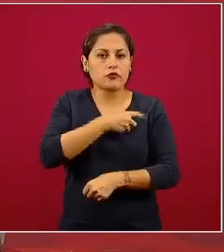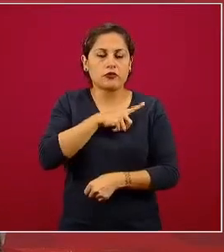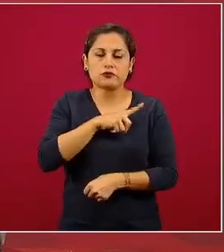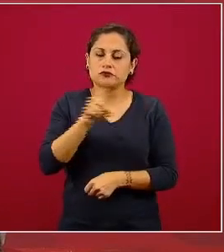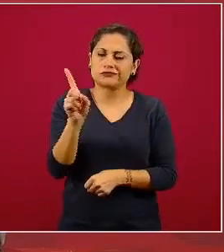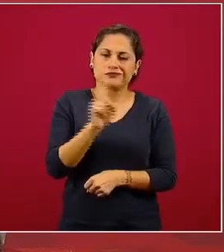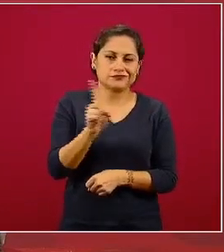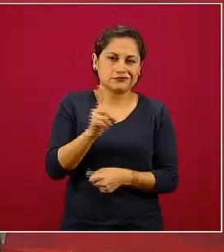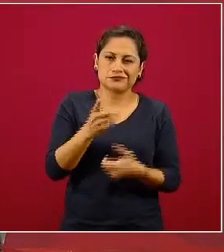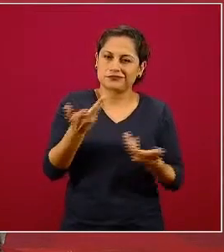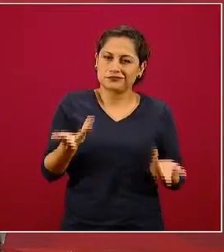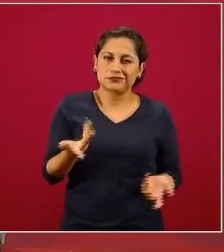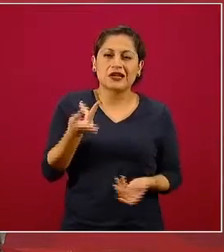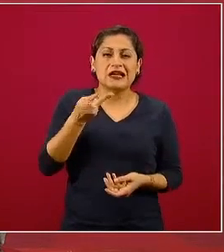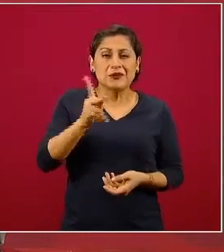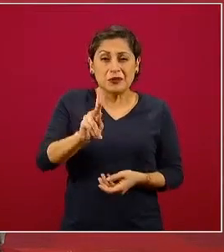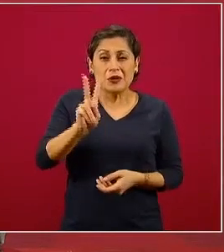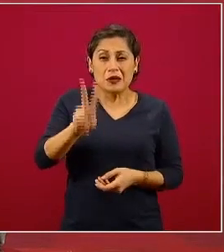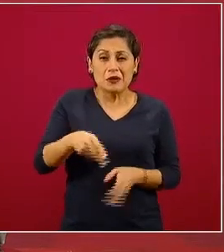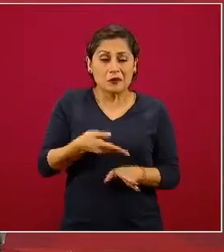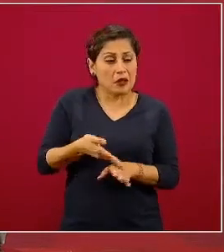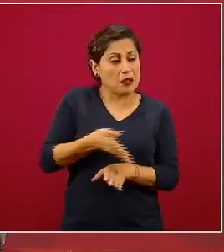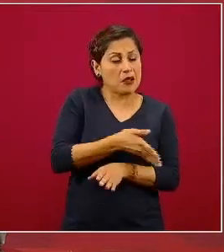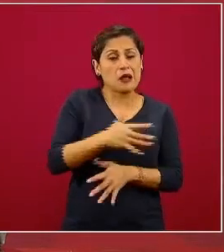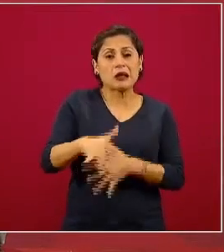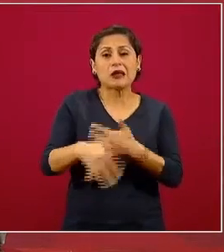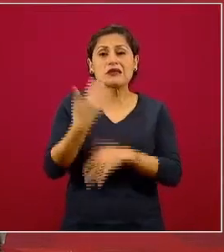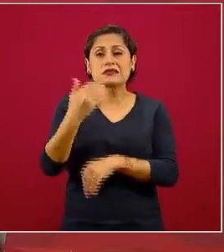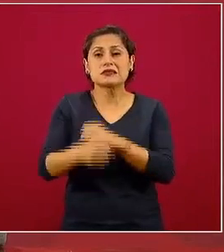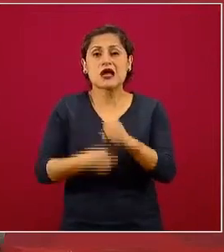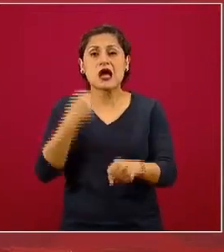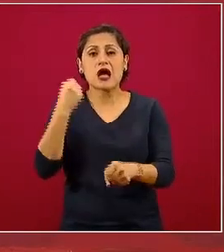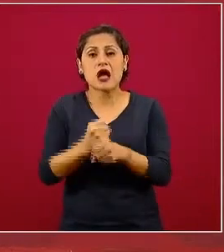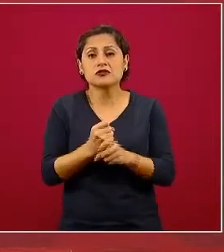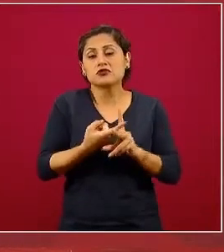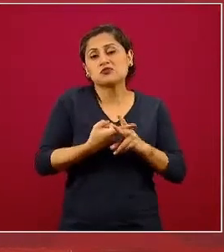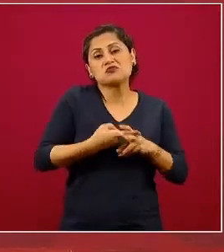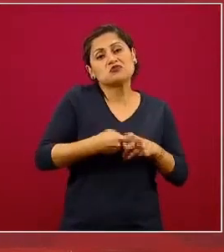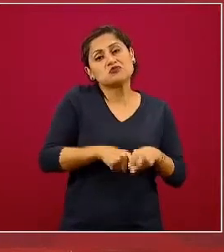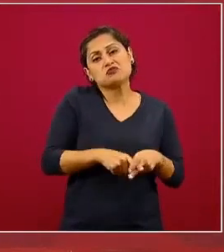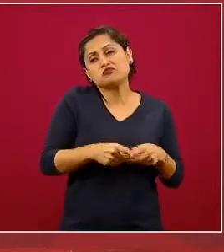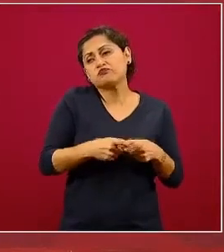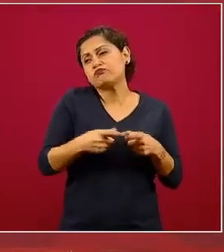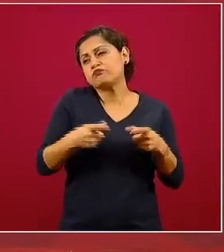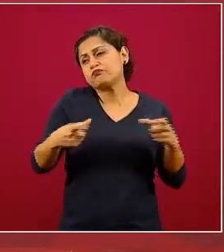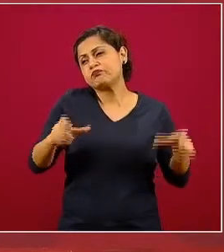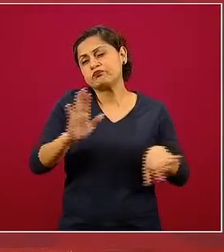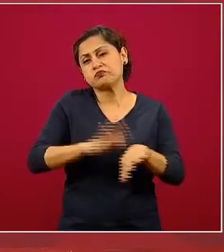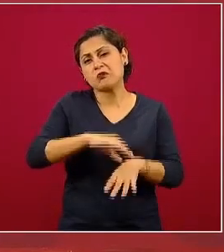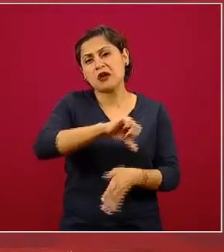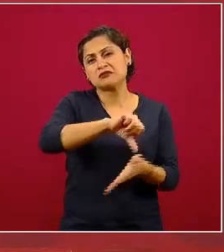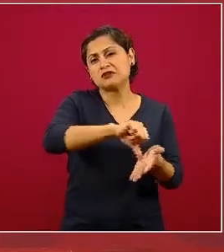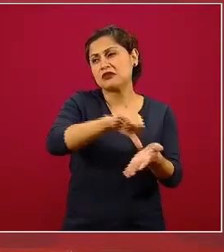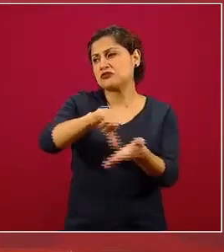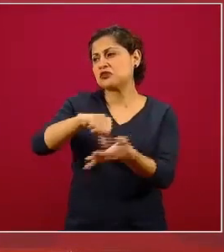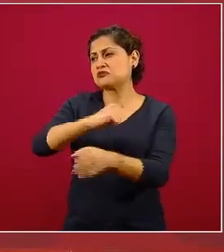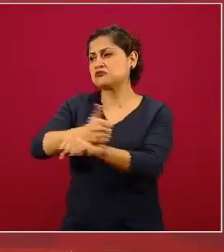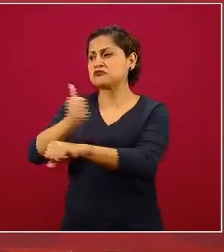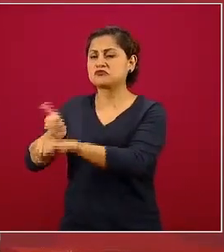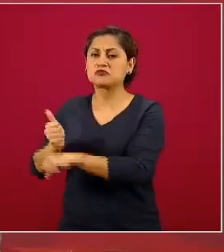proliferó a lo largo de los últimos 15 años desde que se cambió el modelo de